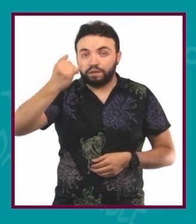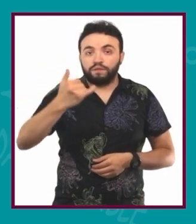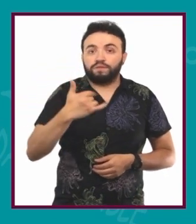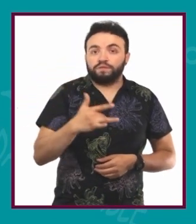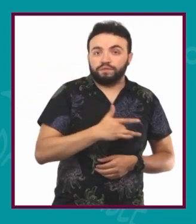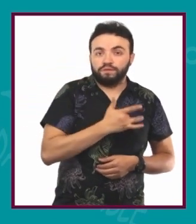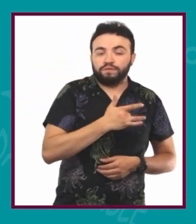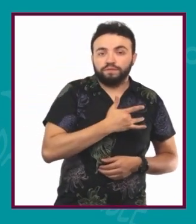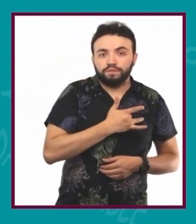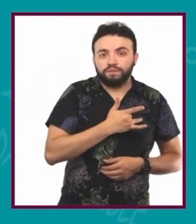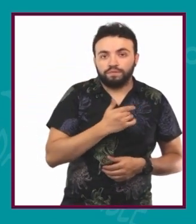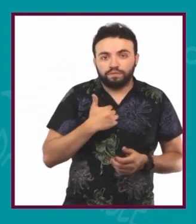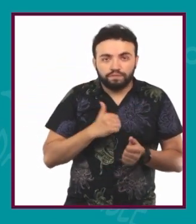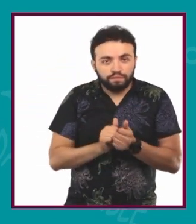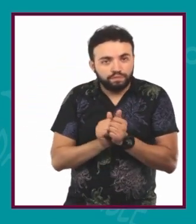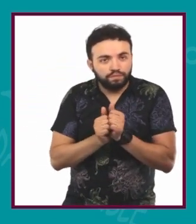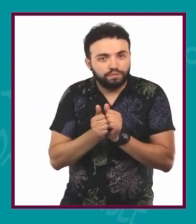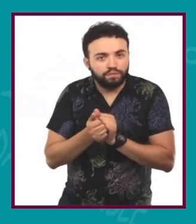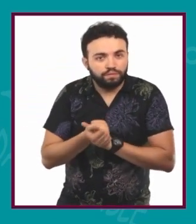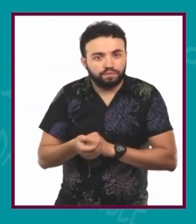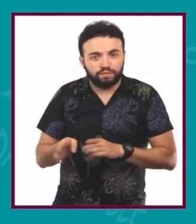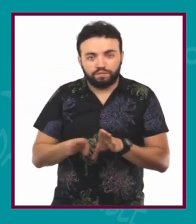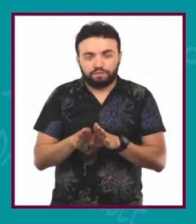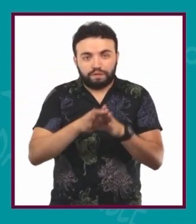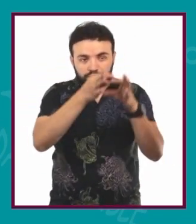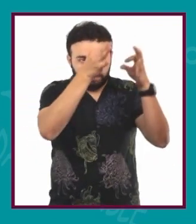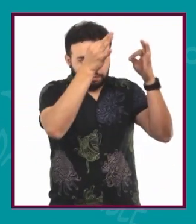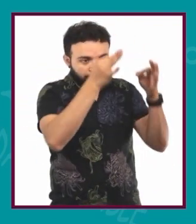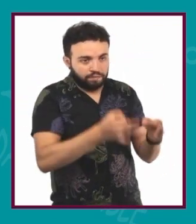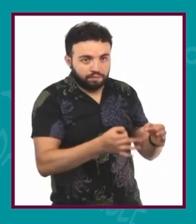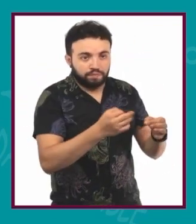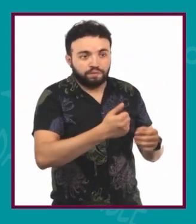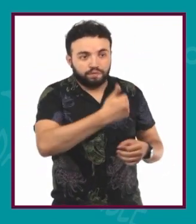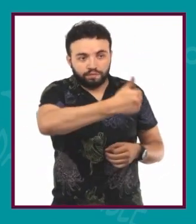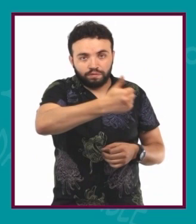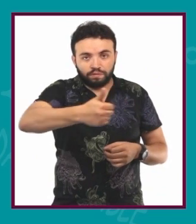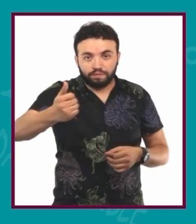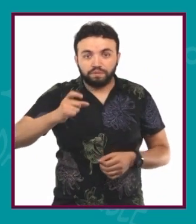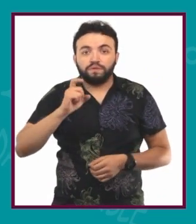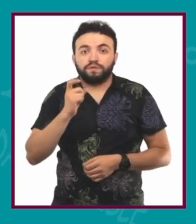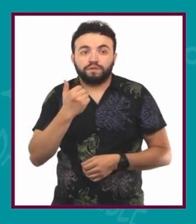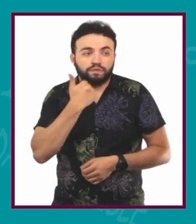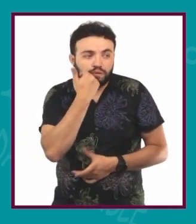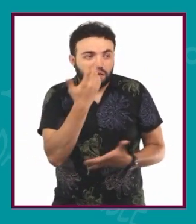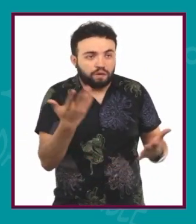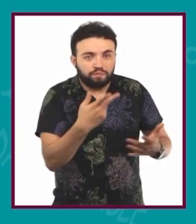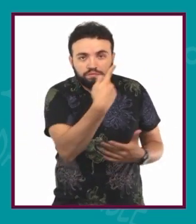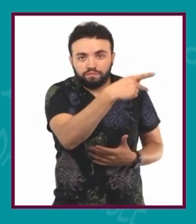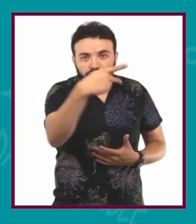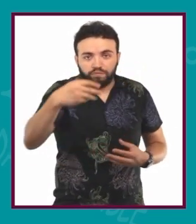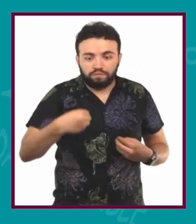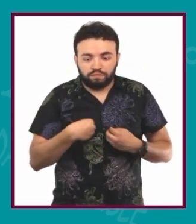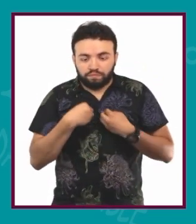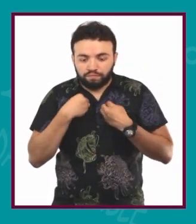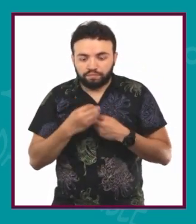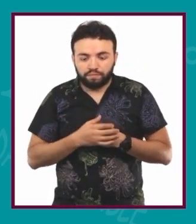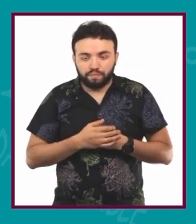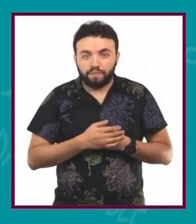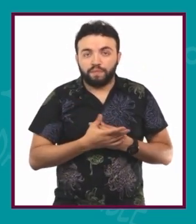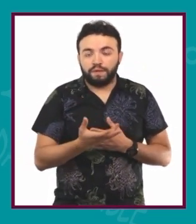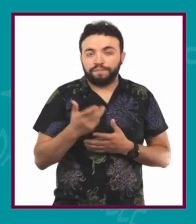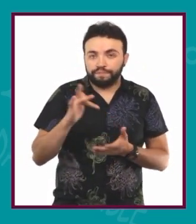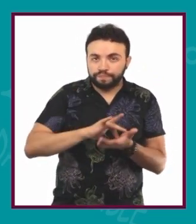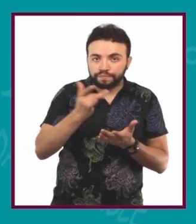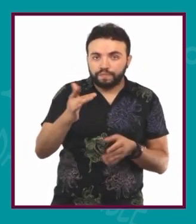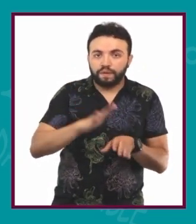sentimos, nos vamos conformando en una forma auténtica cada uno de ser. Y esa forma auténtica de ser es gracias a